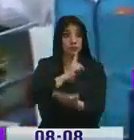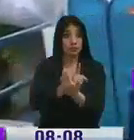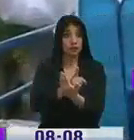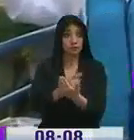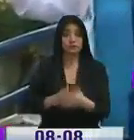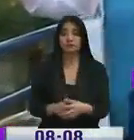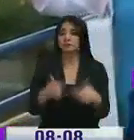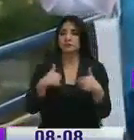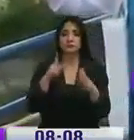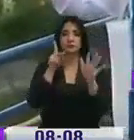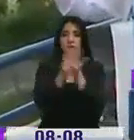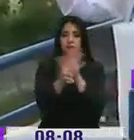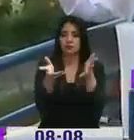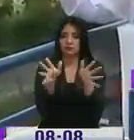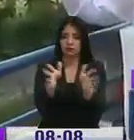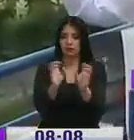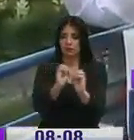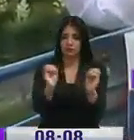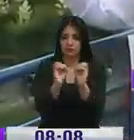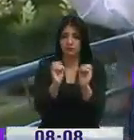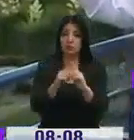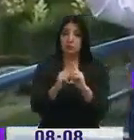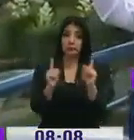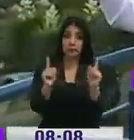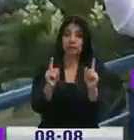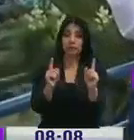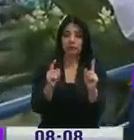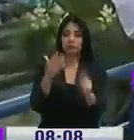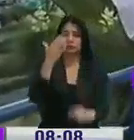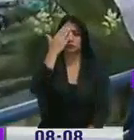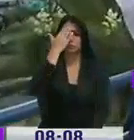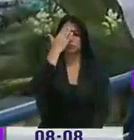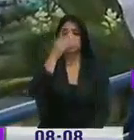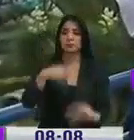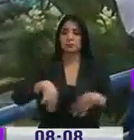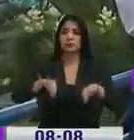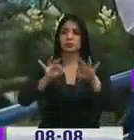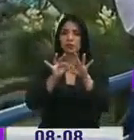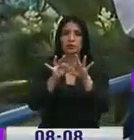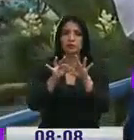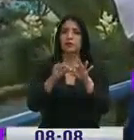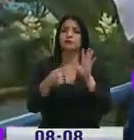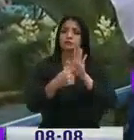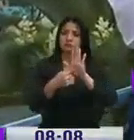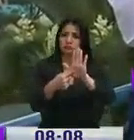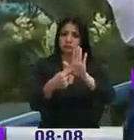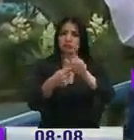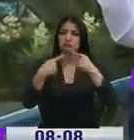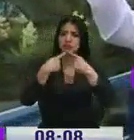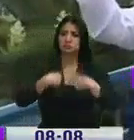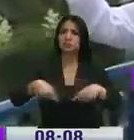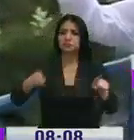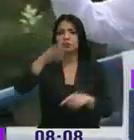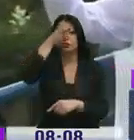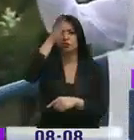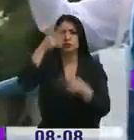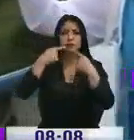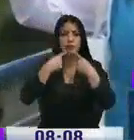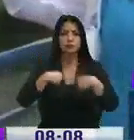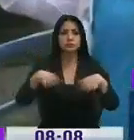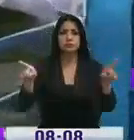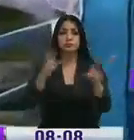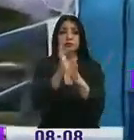nosotros no hemos tenido ningún tipo de reporte, pero consideramos que es importante transmitir este concepto también para que los